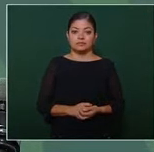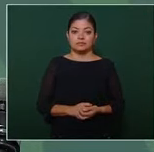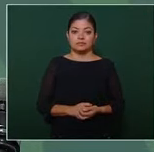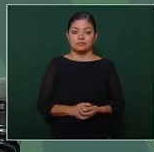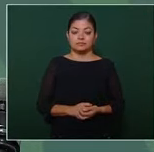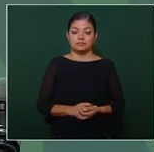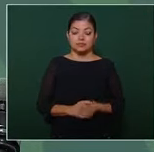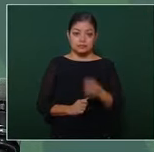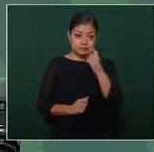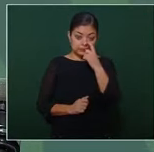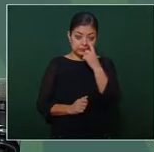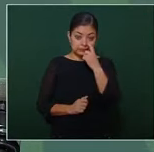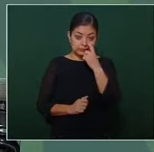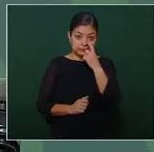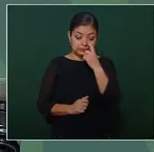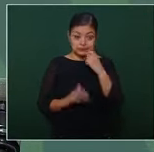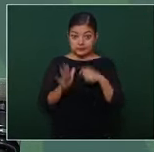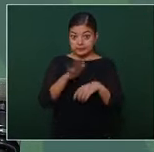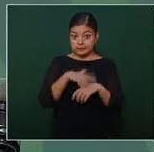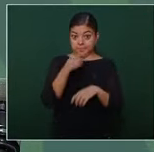entonces todo esto